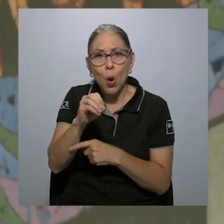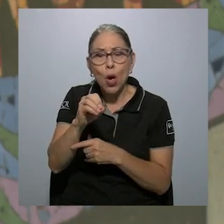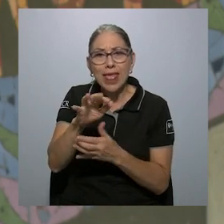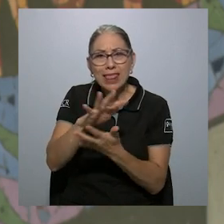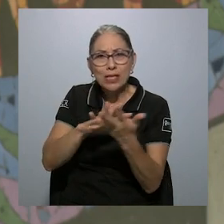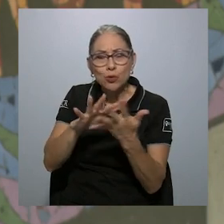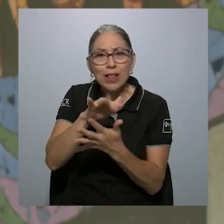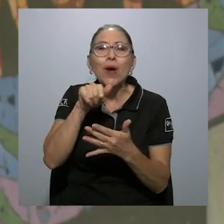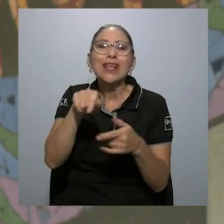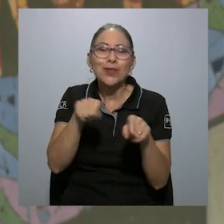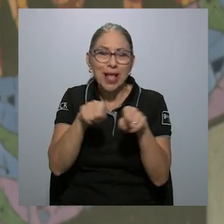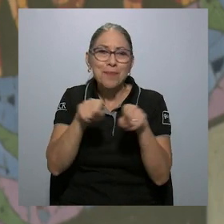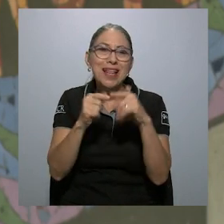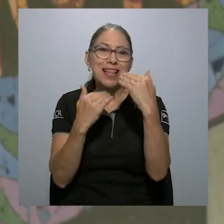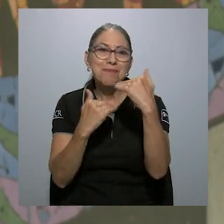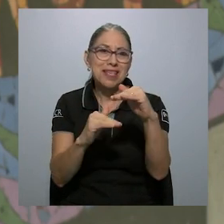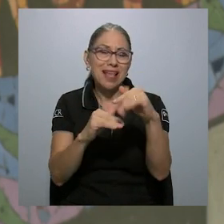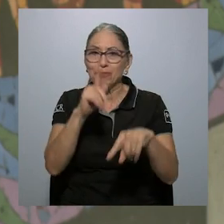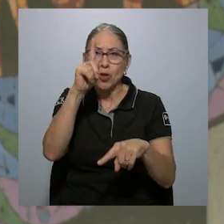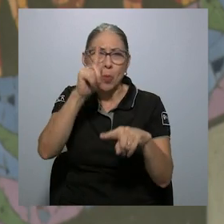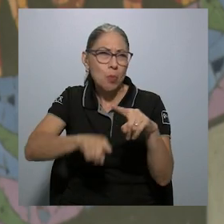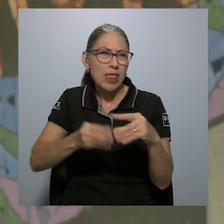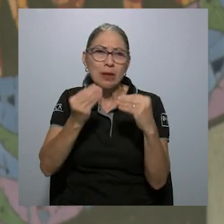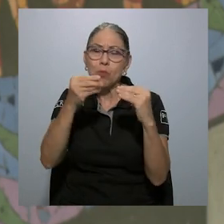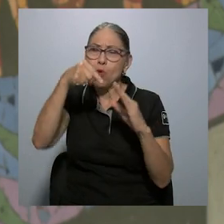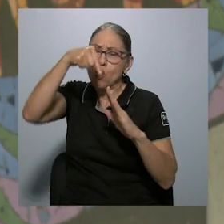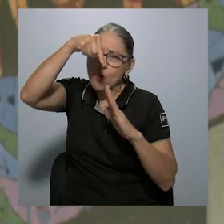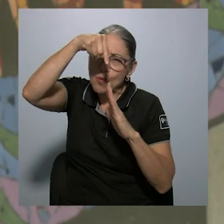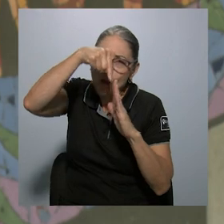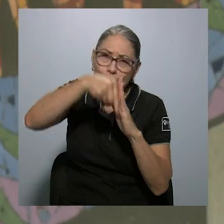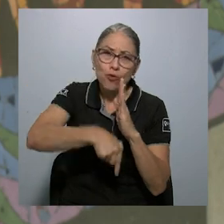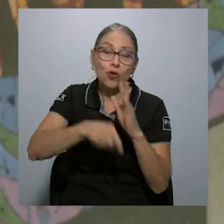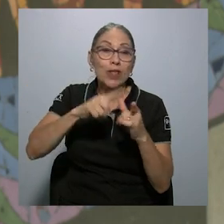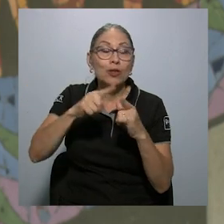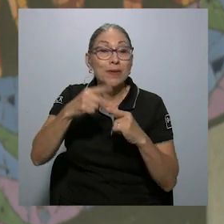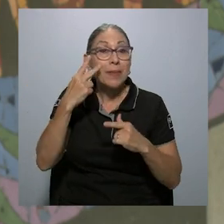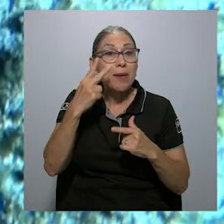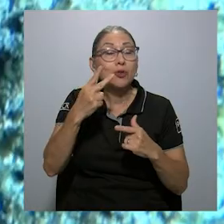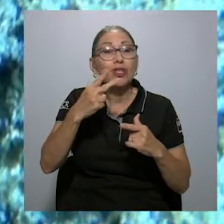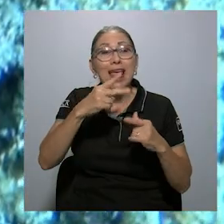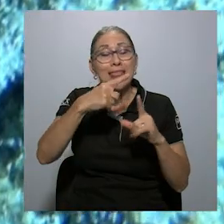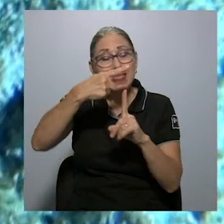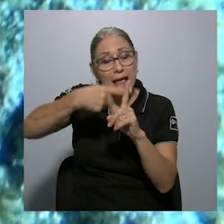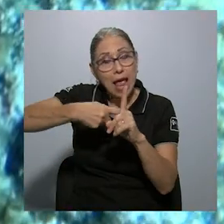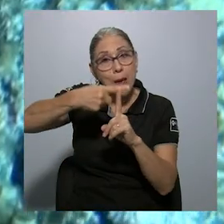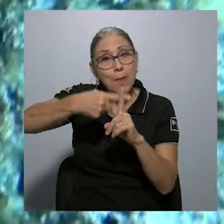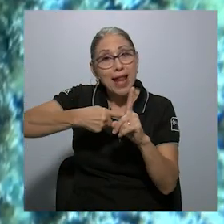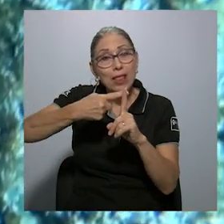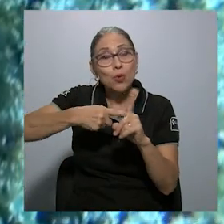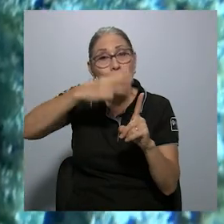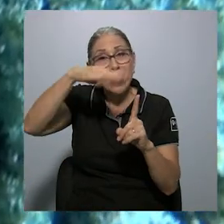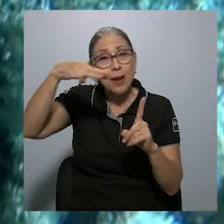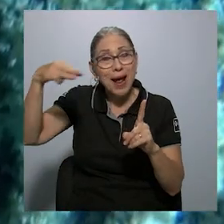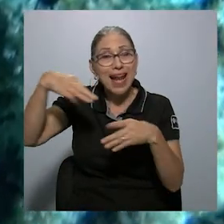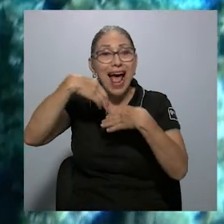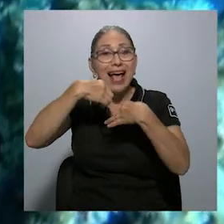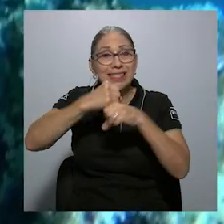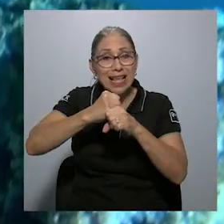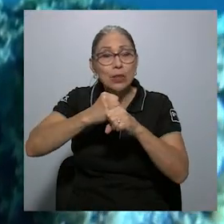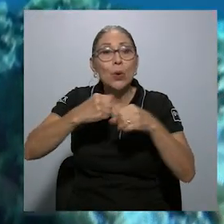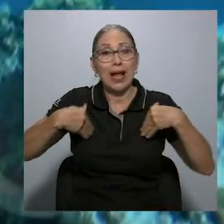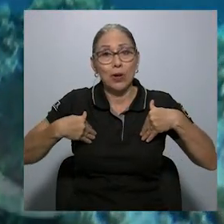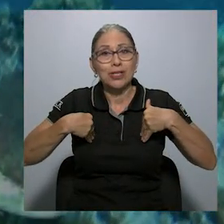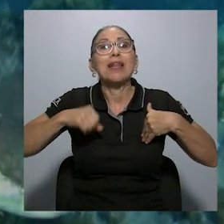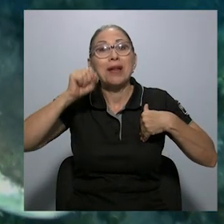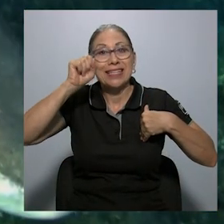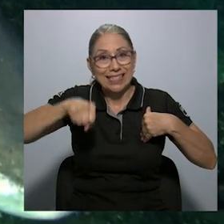limita qué tan profundo pueden irse muchas especies. Entonces lo que vemos es que la temperatura del agua está manteniendo las especies un poco